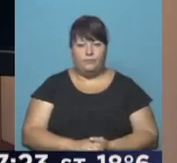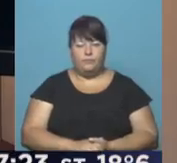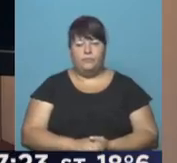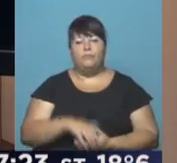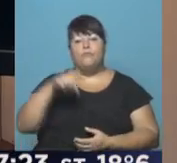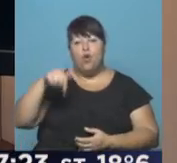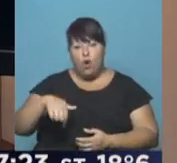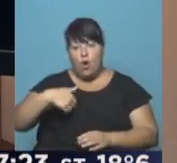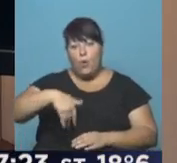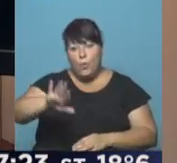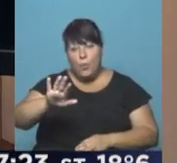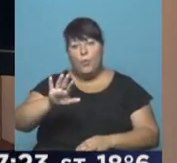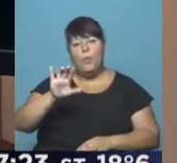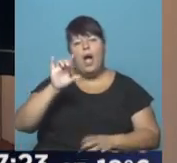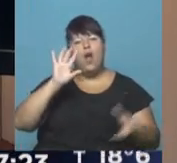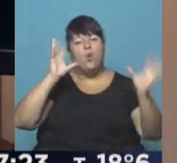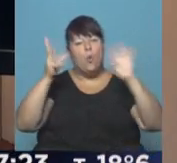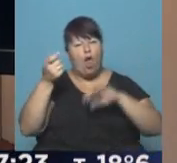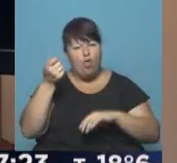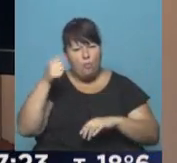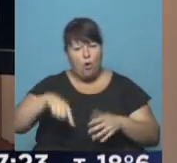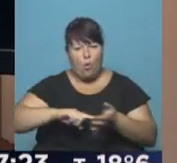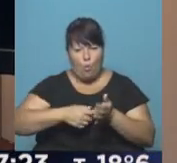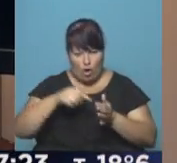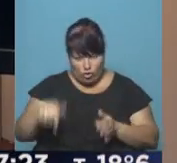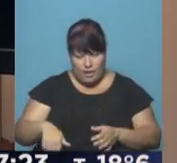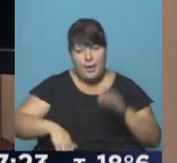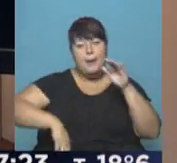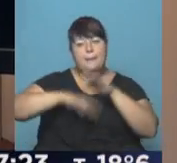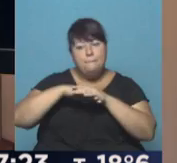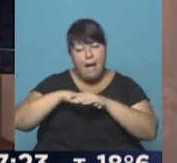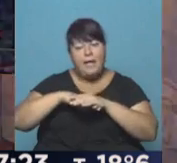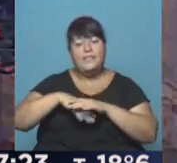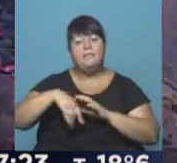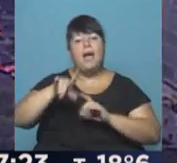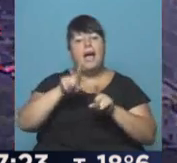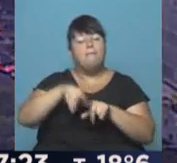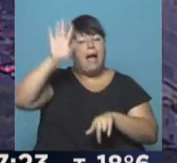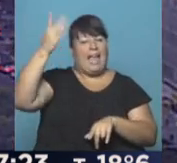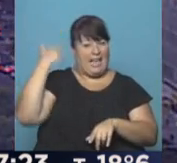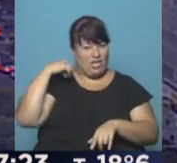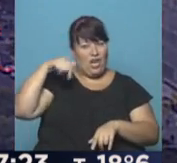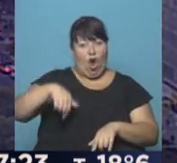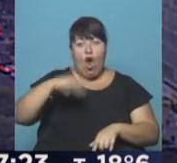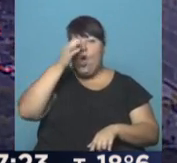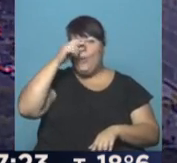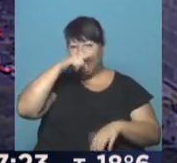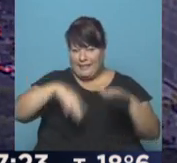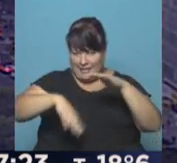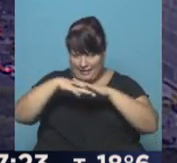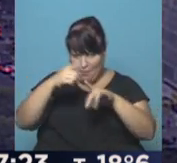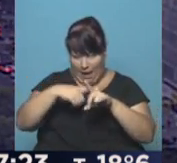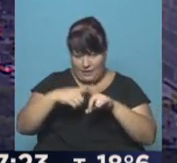Para hoy se espera muy poquita nubosidad en la ciudad de Buenos Aires, la máxima superando la de ayer, la prevista 27